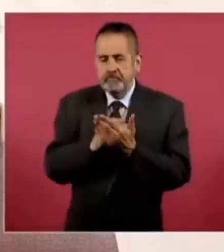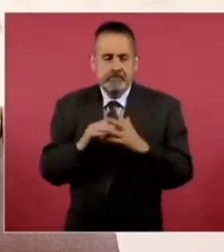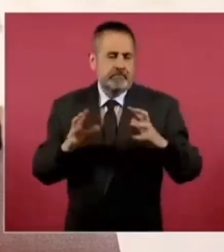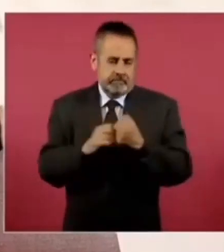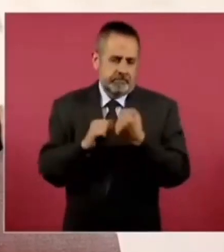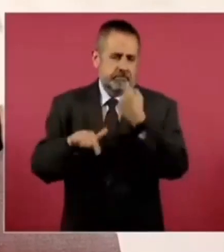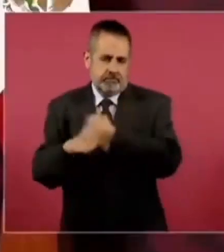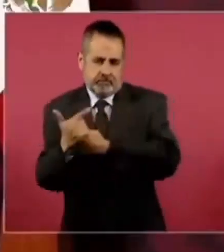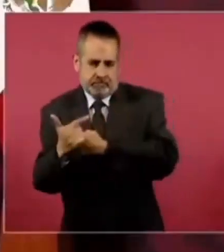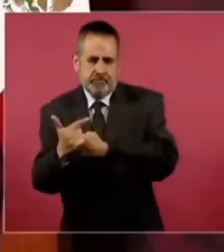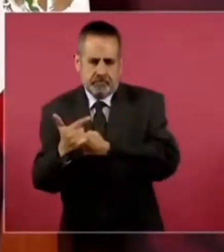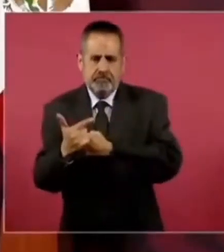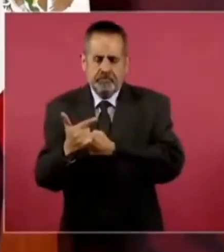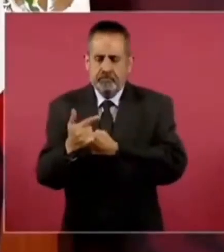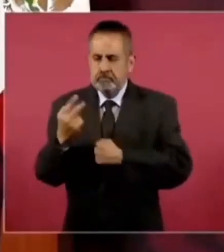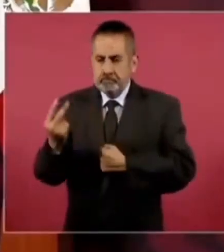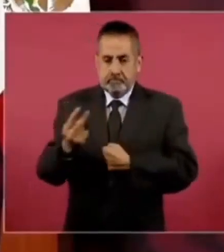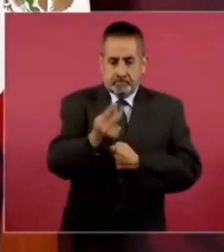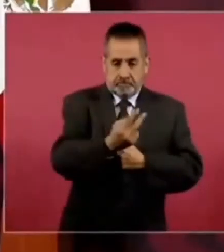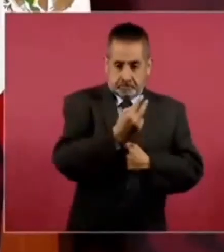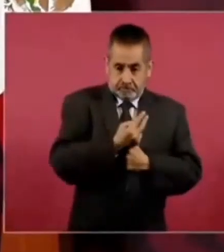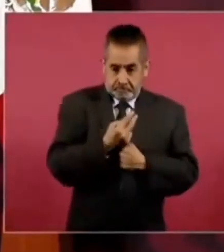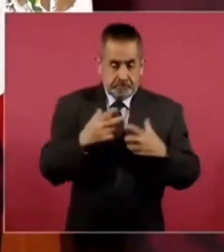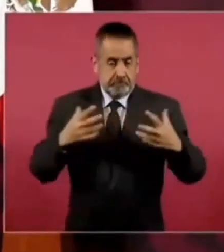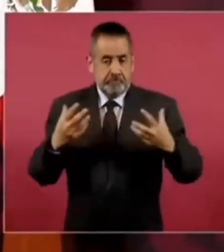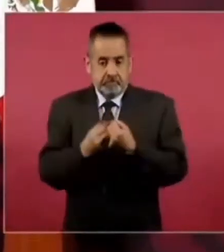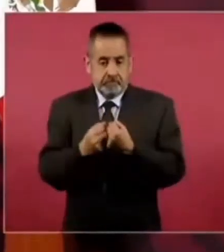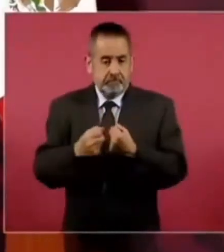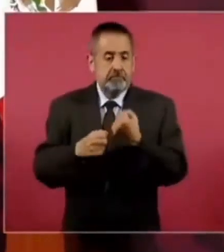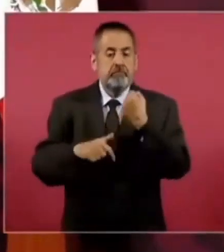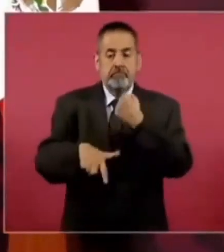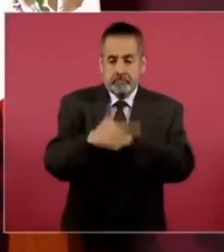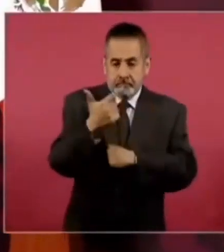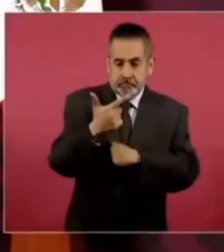quedaron cuatro.